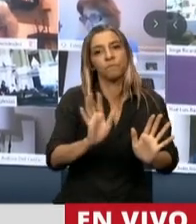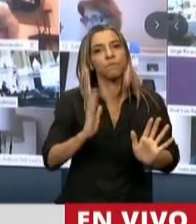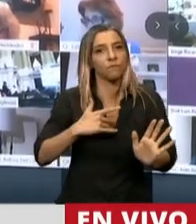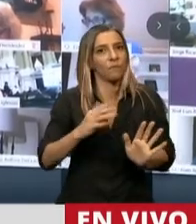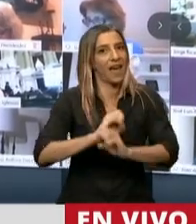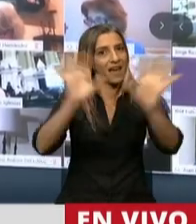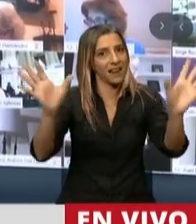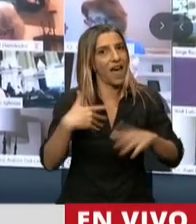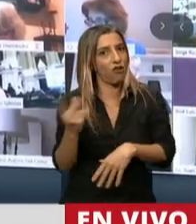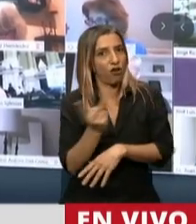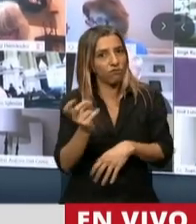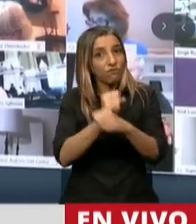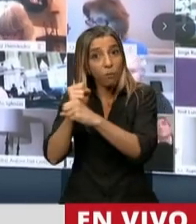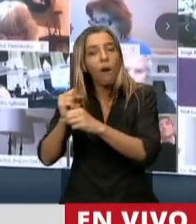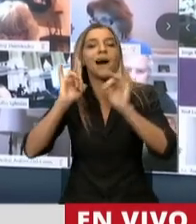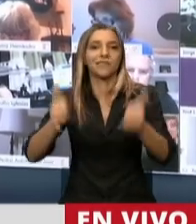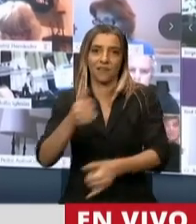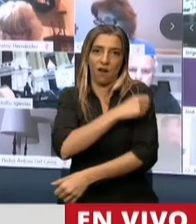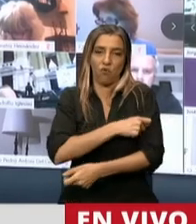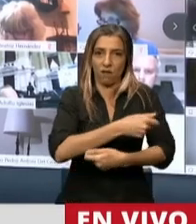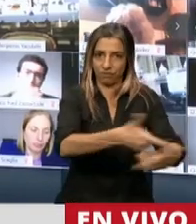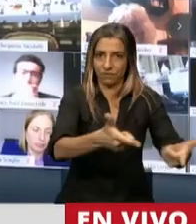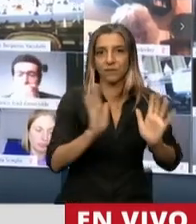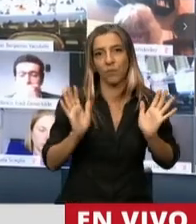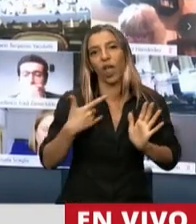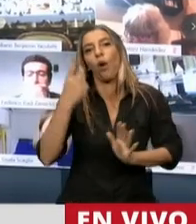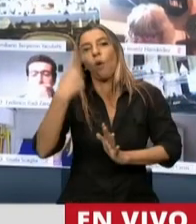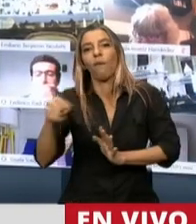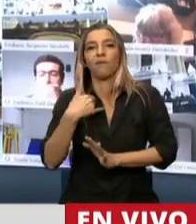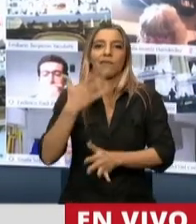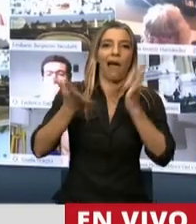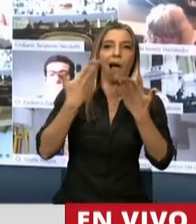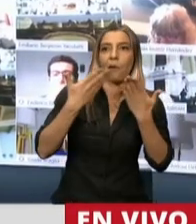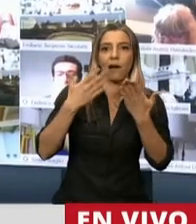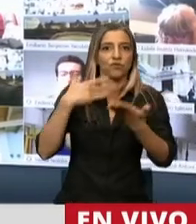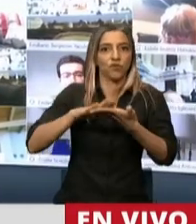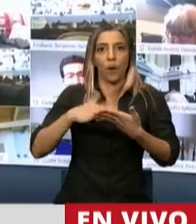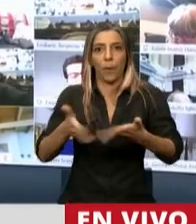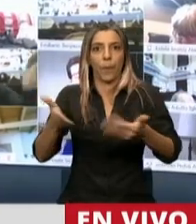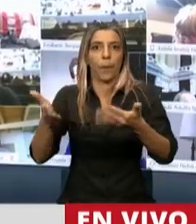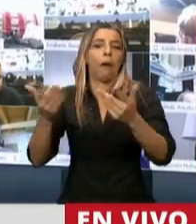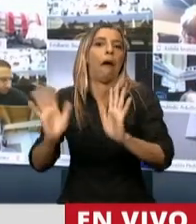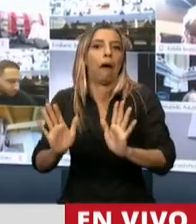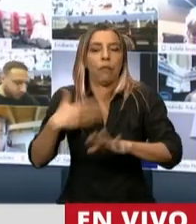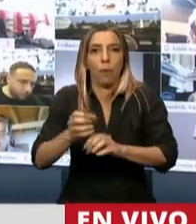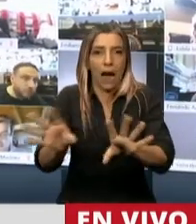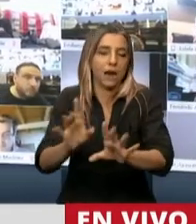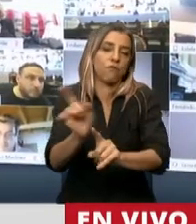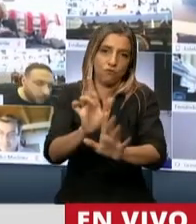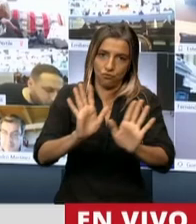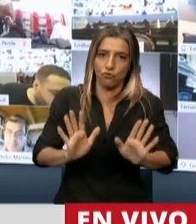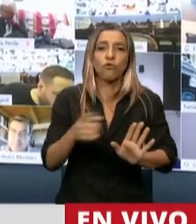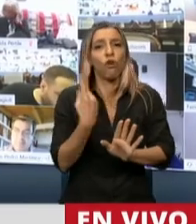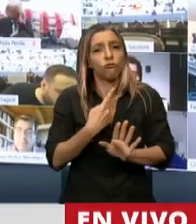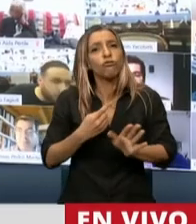esto es un tema importante para todos una cosa es rapidez y una cosa es hacer las cosas mal acá se van a hacer las cosas rápido pero se van a hacer las